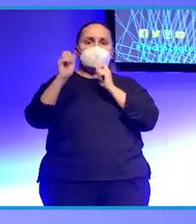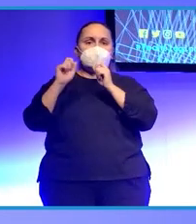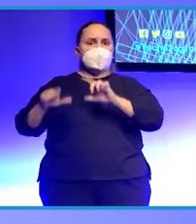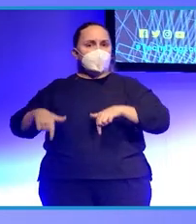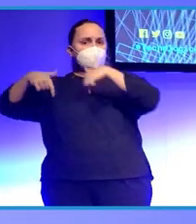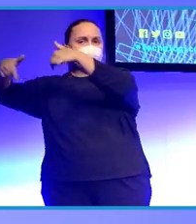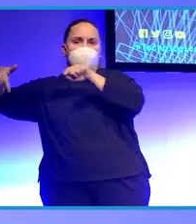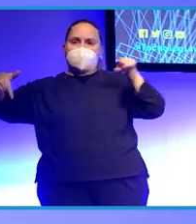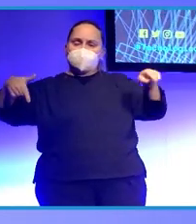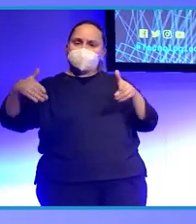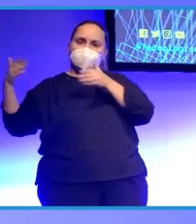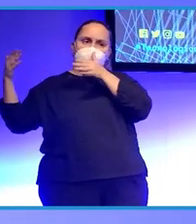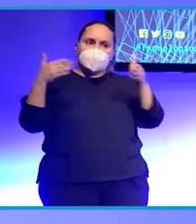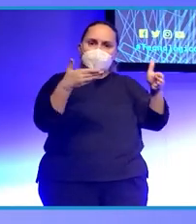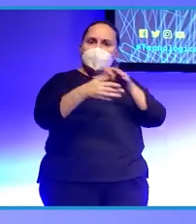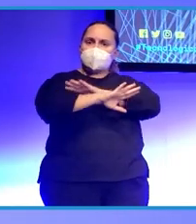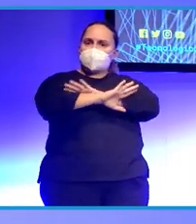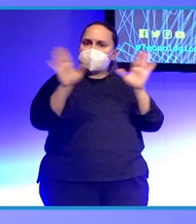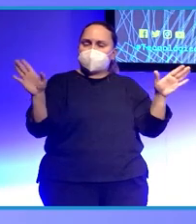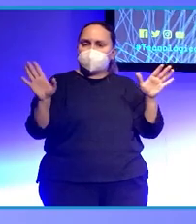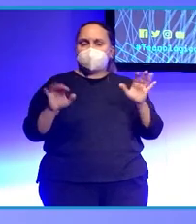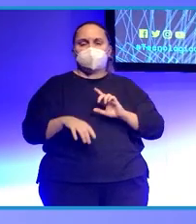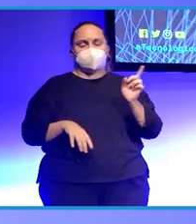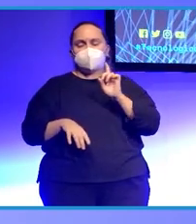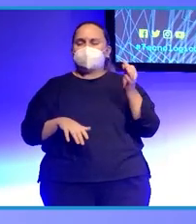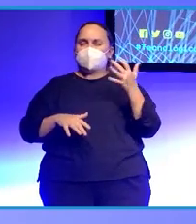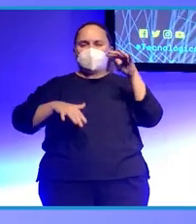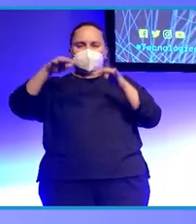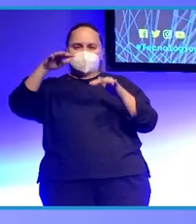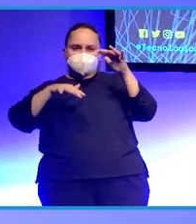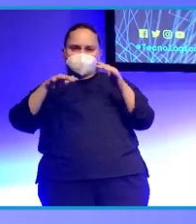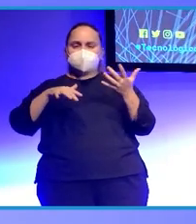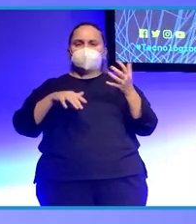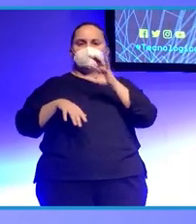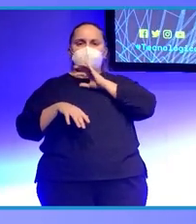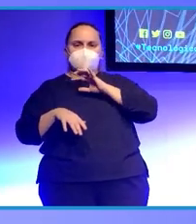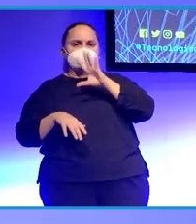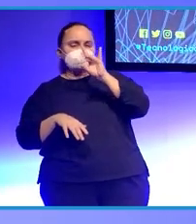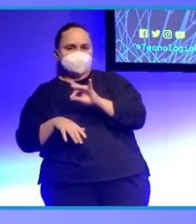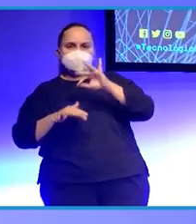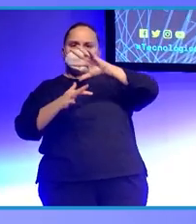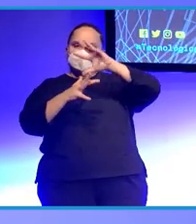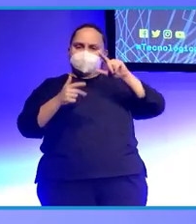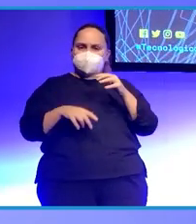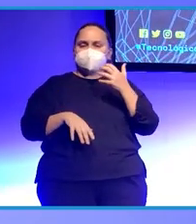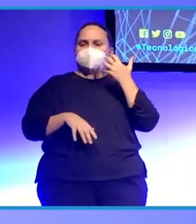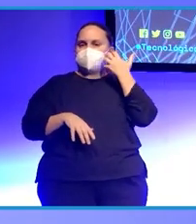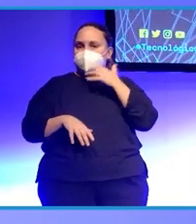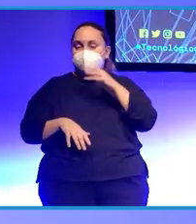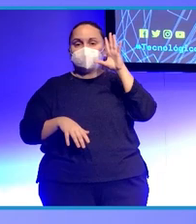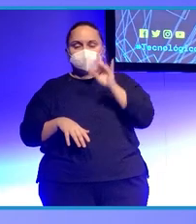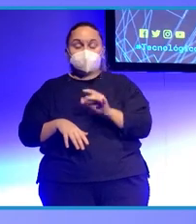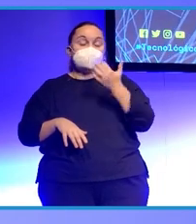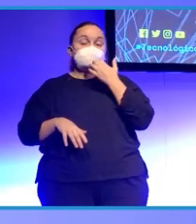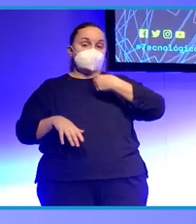quedarnos simplemente con la anécdota, ¿no? Nosotros en la NBA no nos quedó más remedio que utilizar eso casi de manera